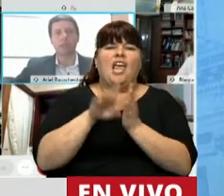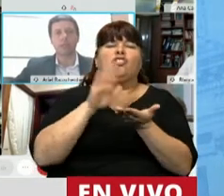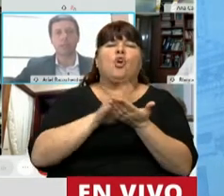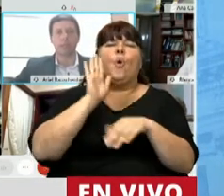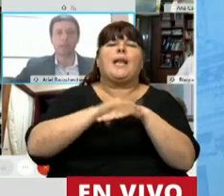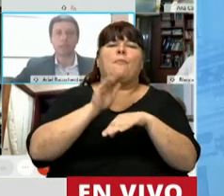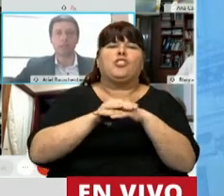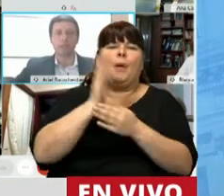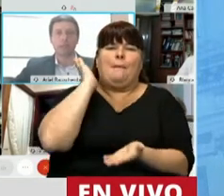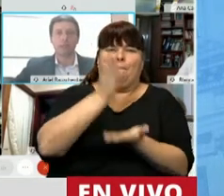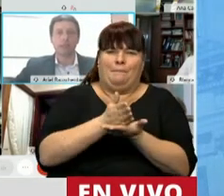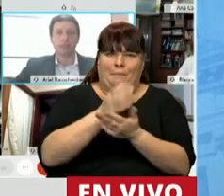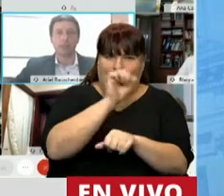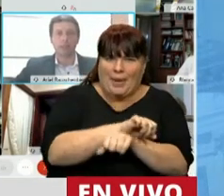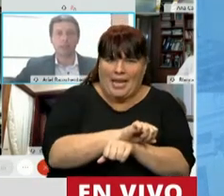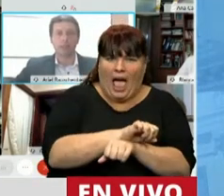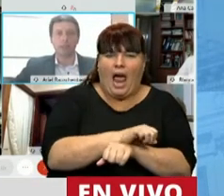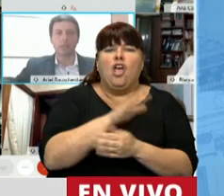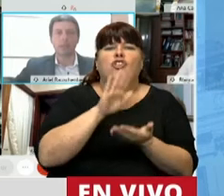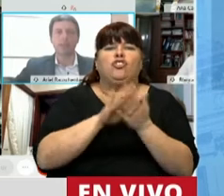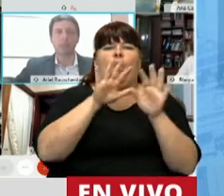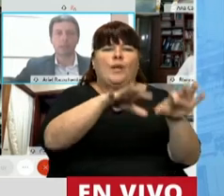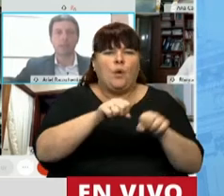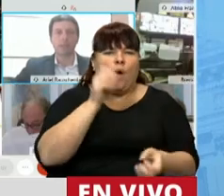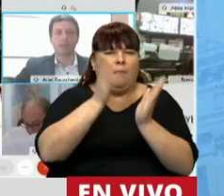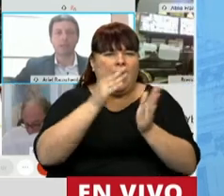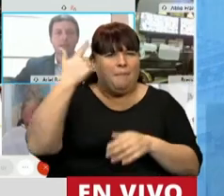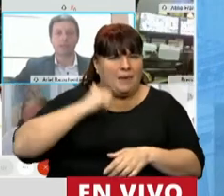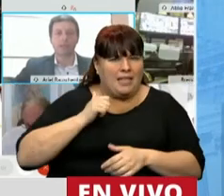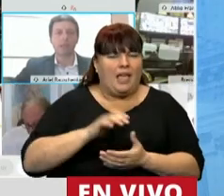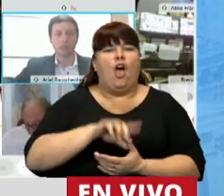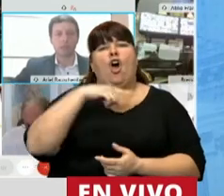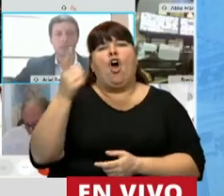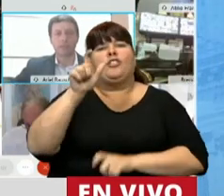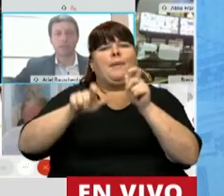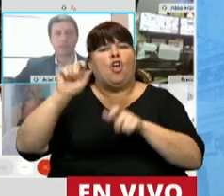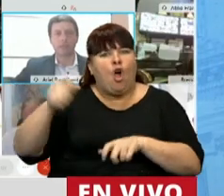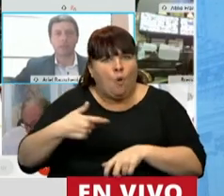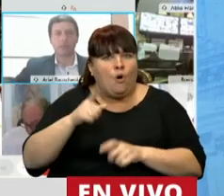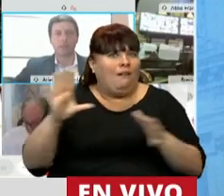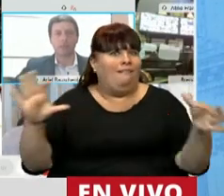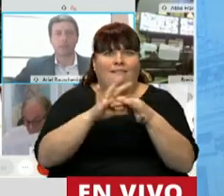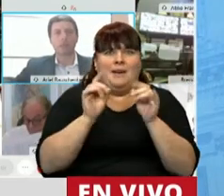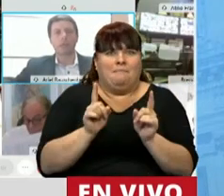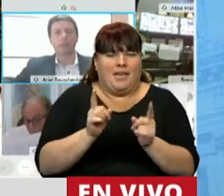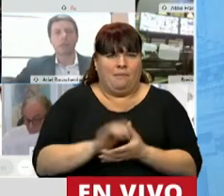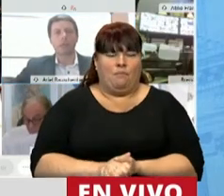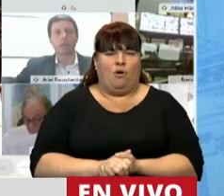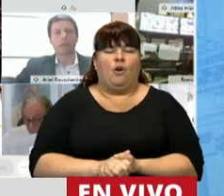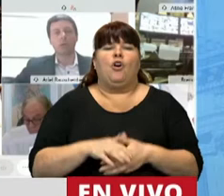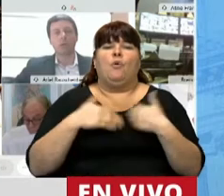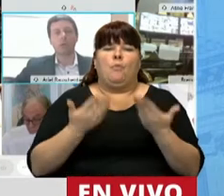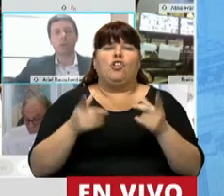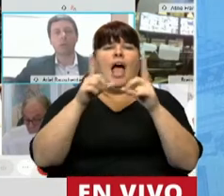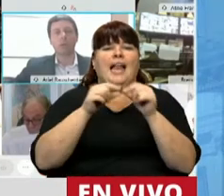responsabilidades penales en materia de delitos de lesa humanidad y respecto a las acciones civiles derivadas de los mismos. En este sentido,